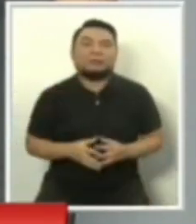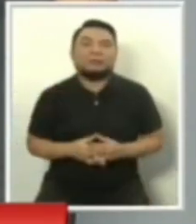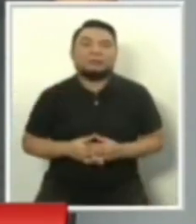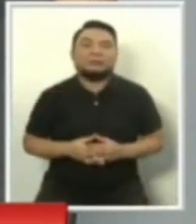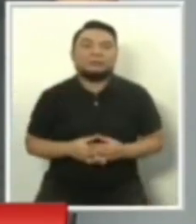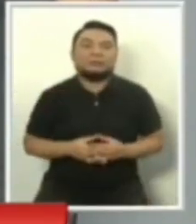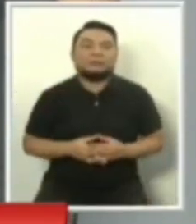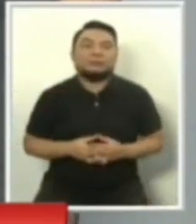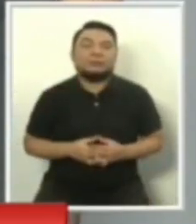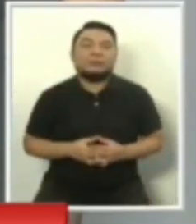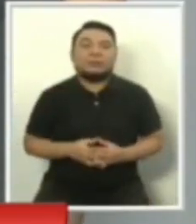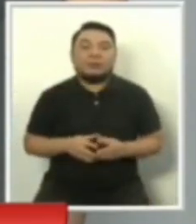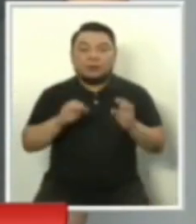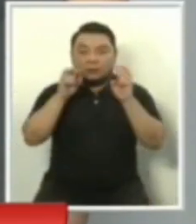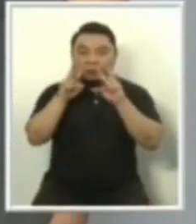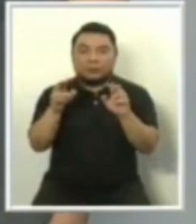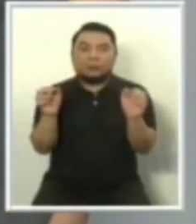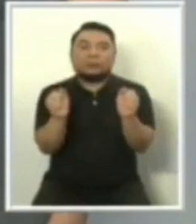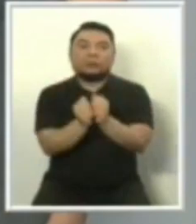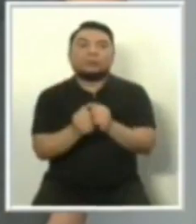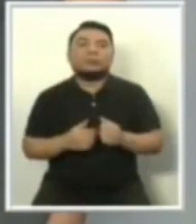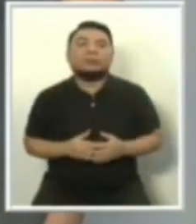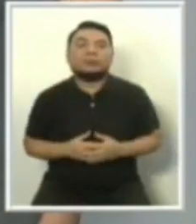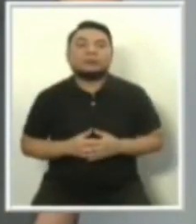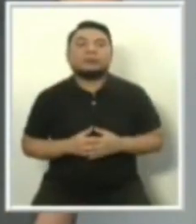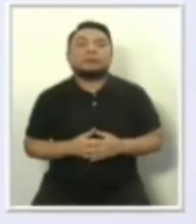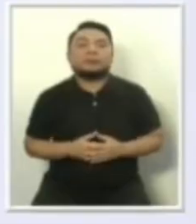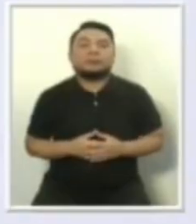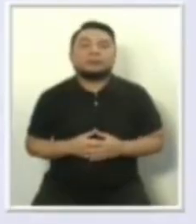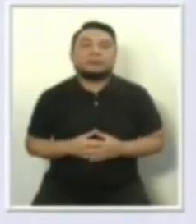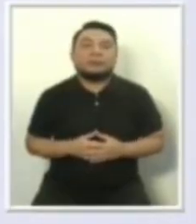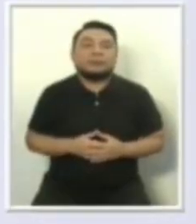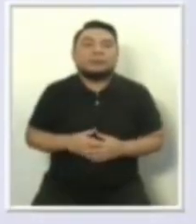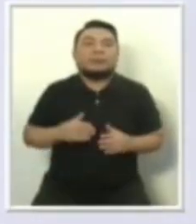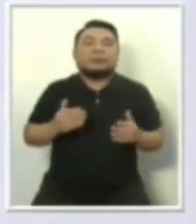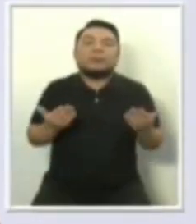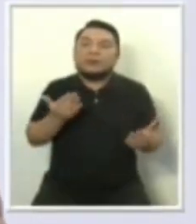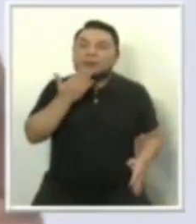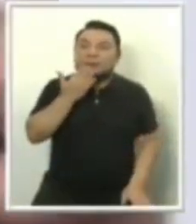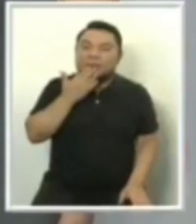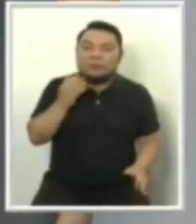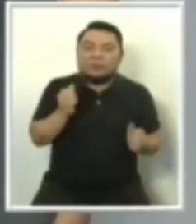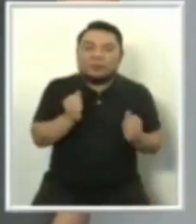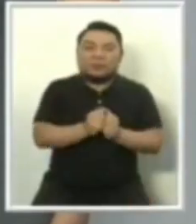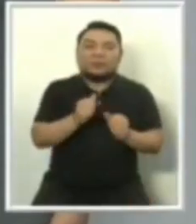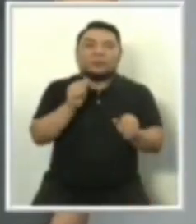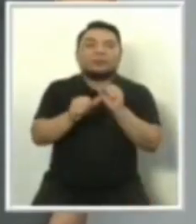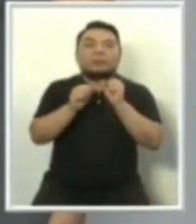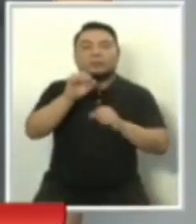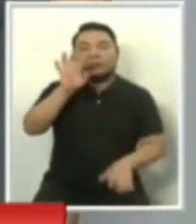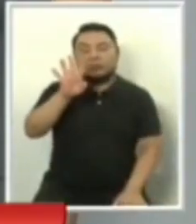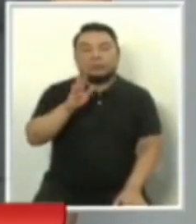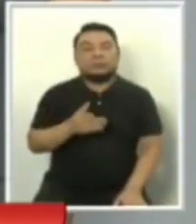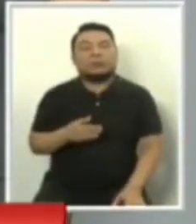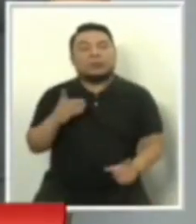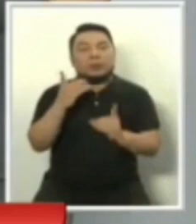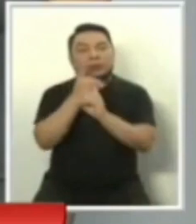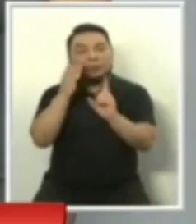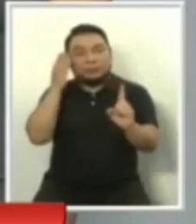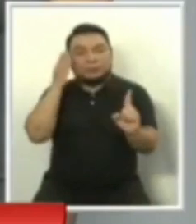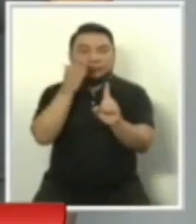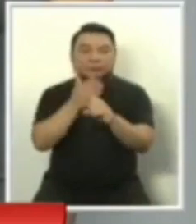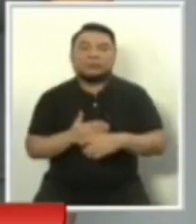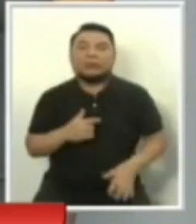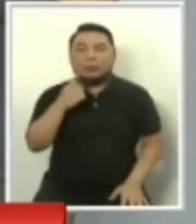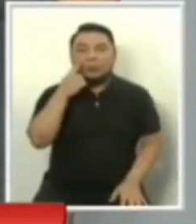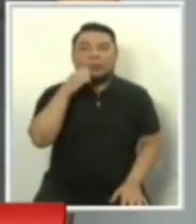Que se verá acompañado por el número 4, Democracia Directa, Andrés